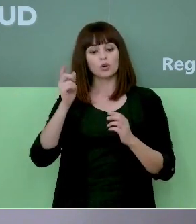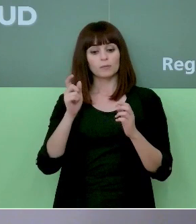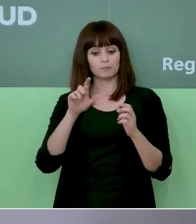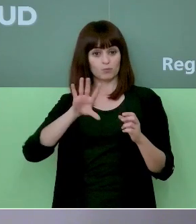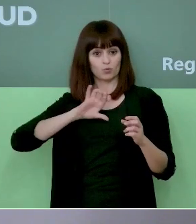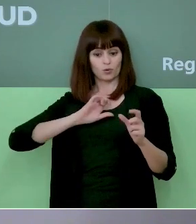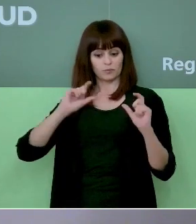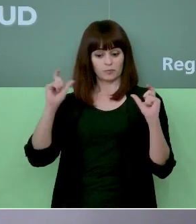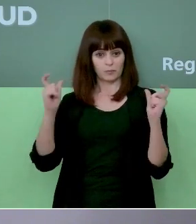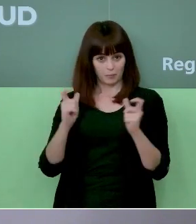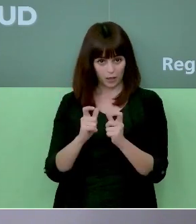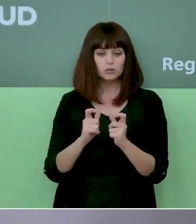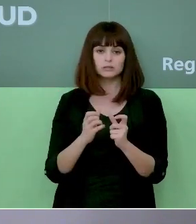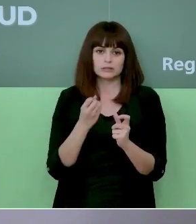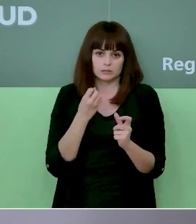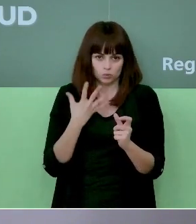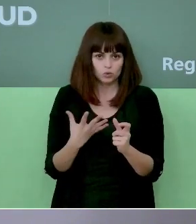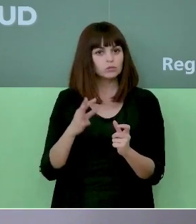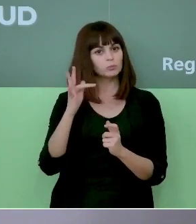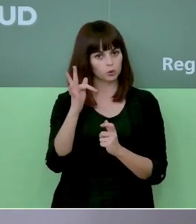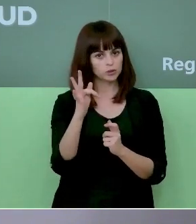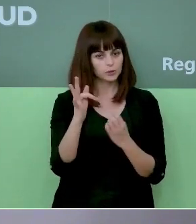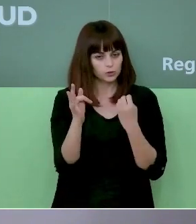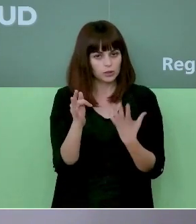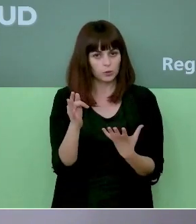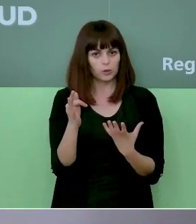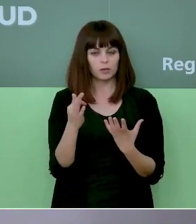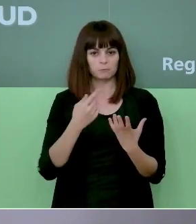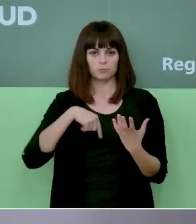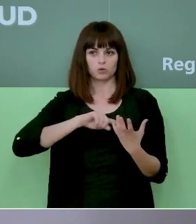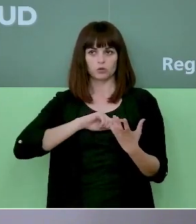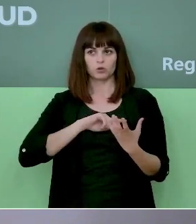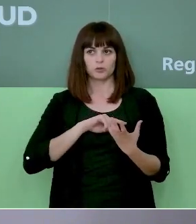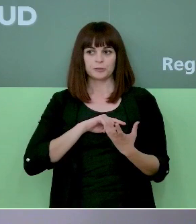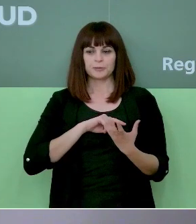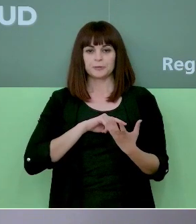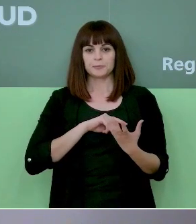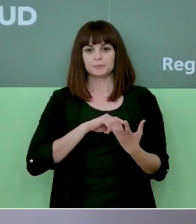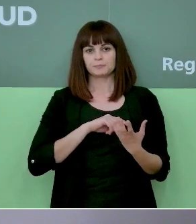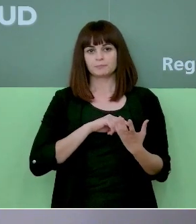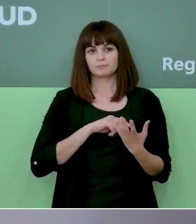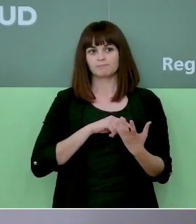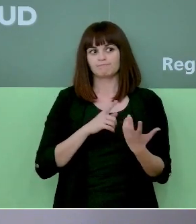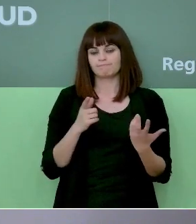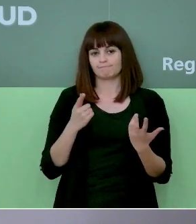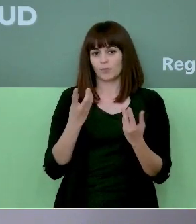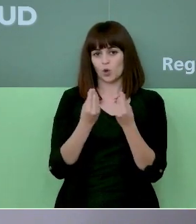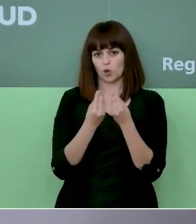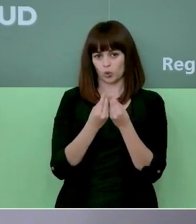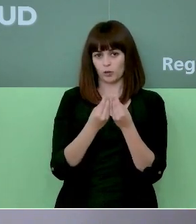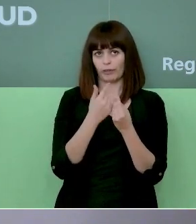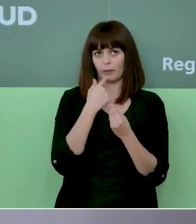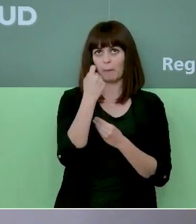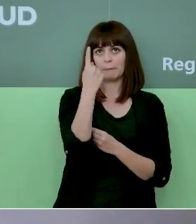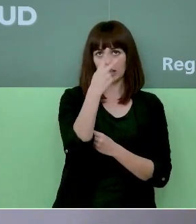que es algo muy positivo y de lo que estamos, bueno, dentro de las cifras que estamos dando, que estamos dando 1